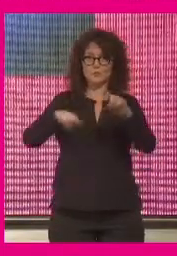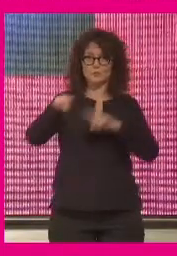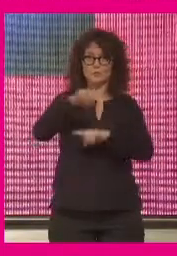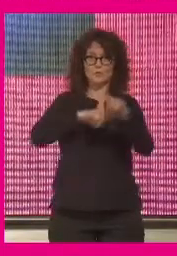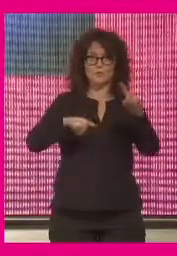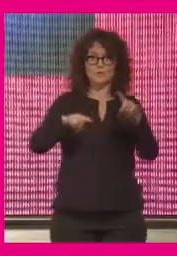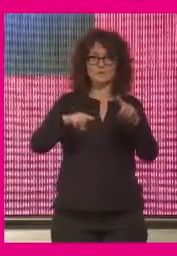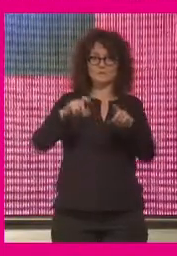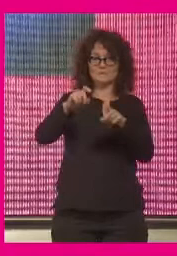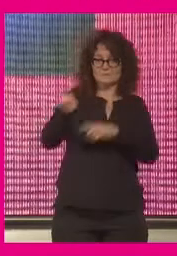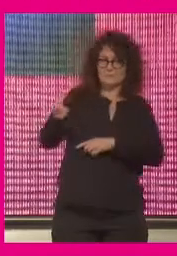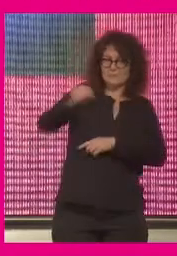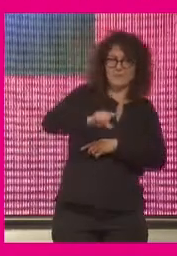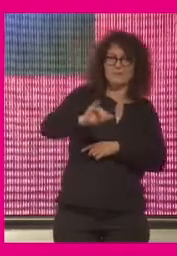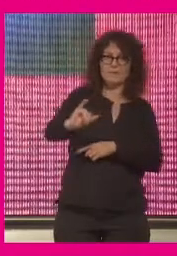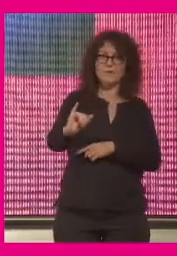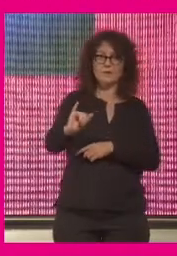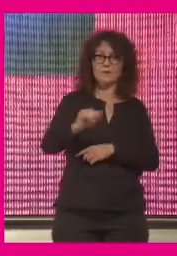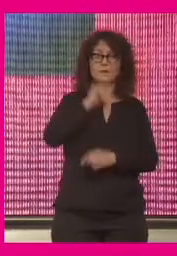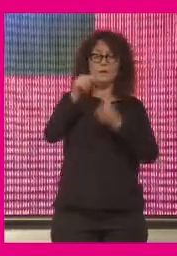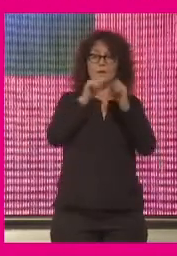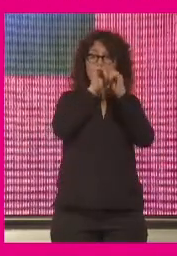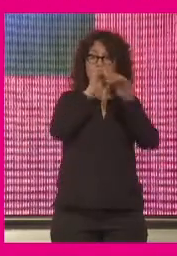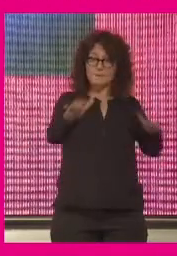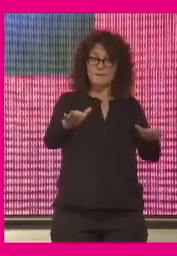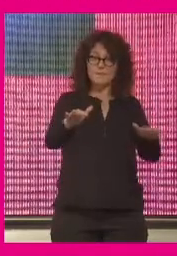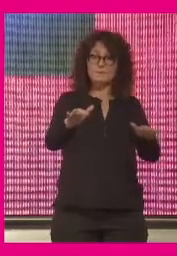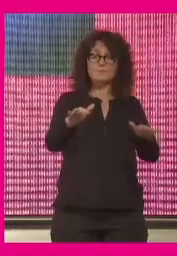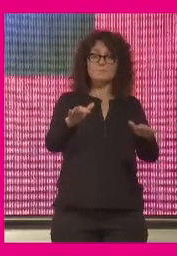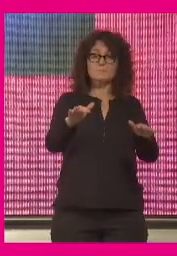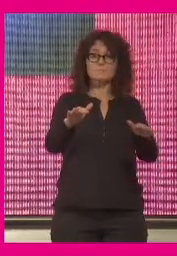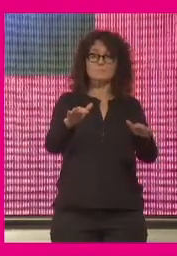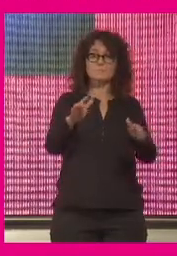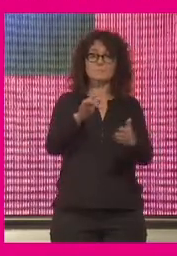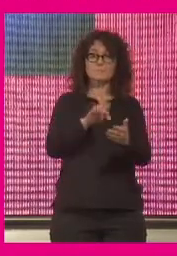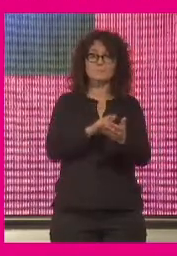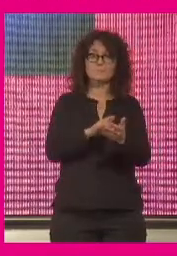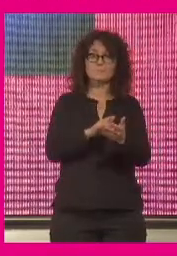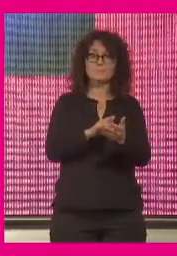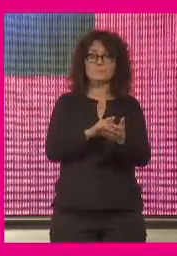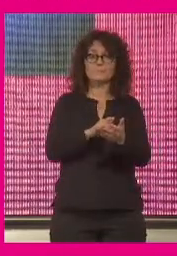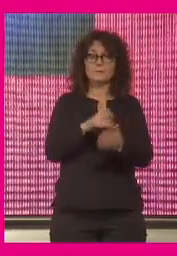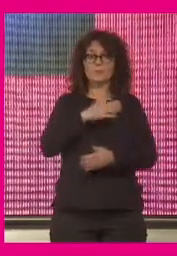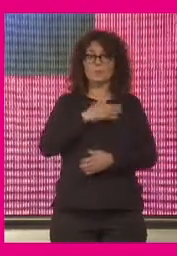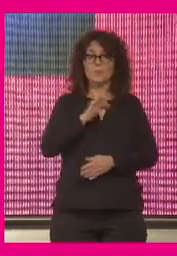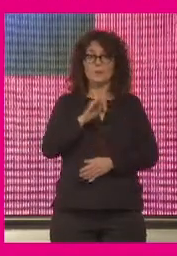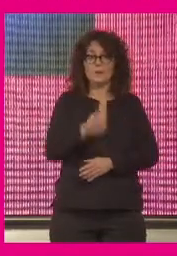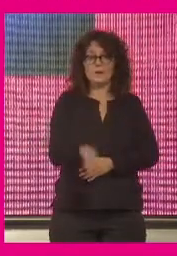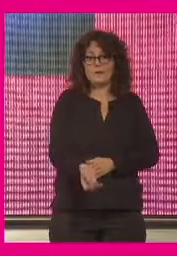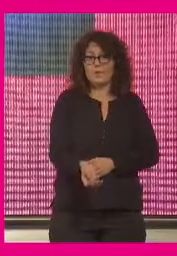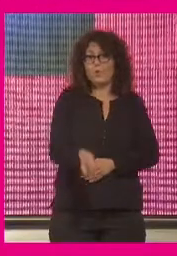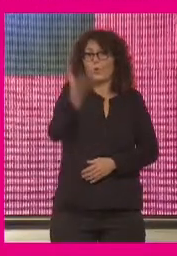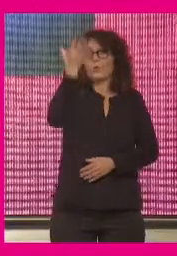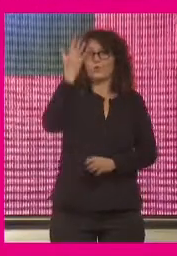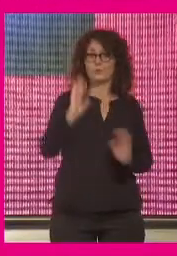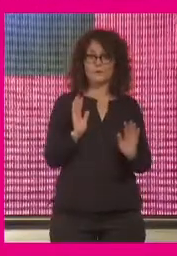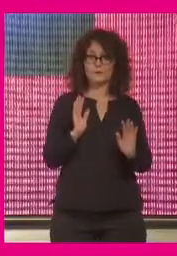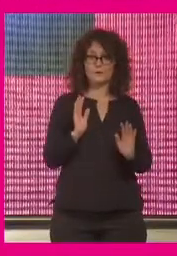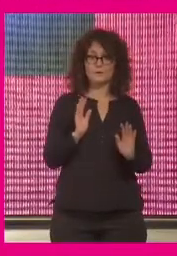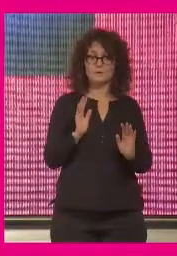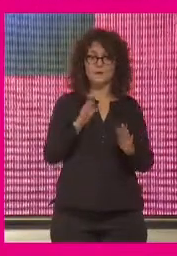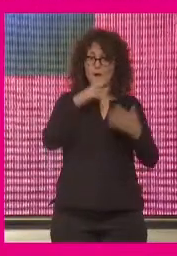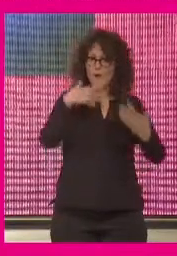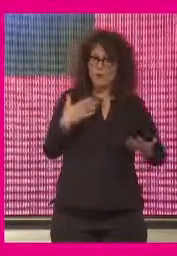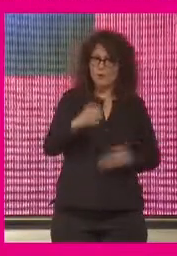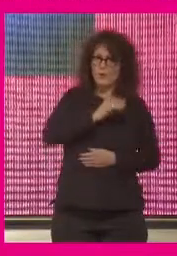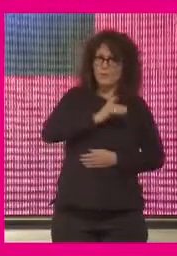del mismo calado mientras que las pandemias son accidentes que tienen probabilidades de ocurrir y ahora mismo las probabilidades son